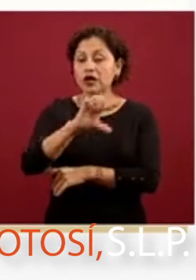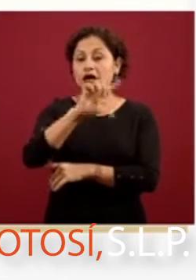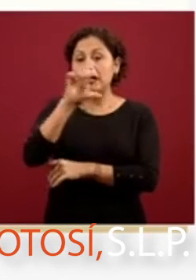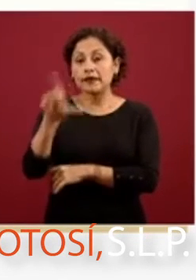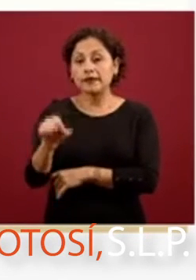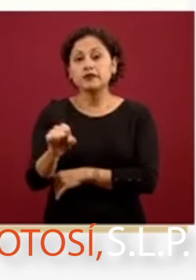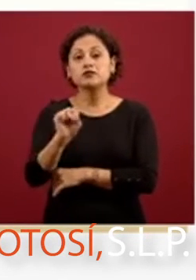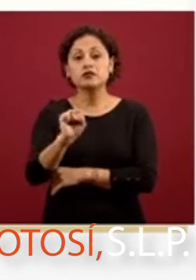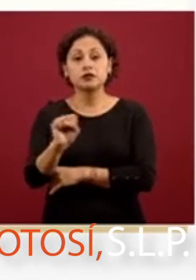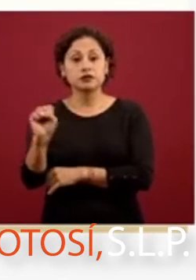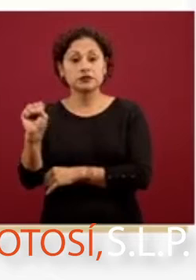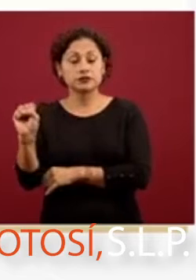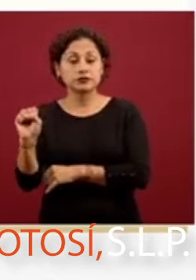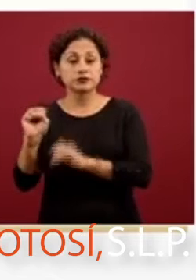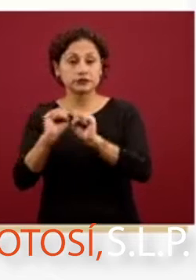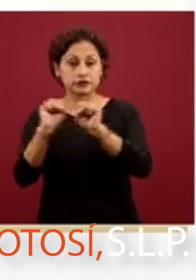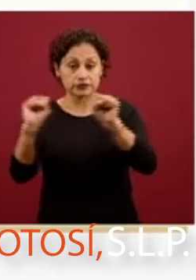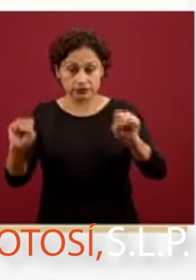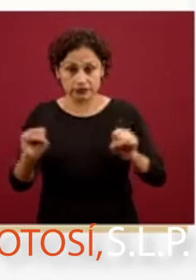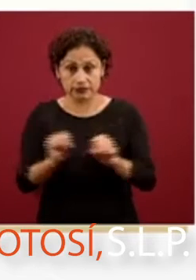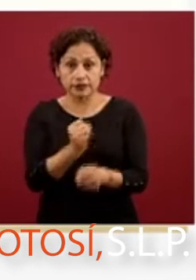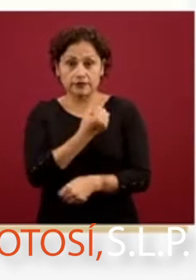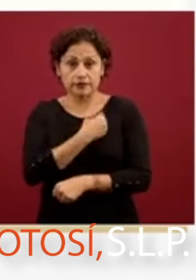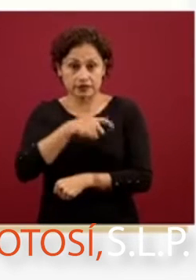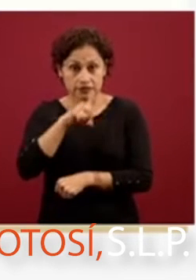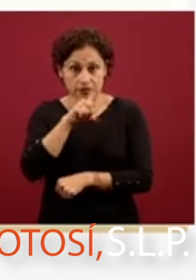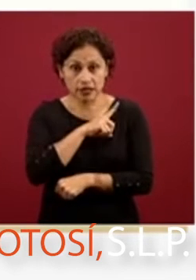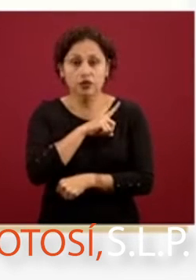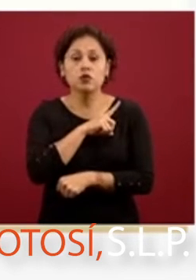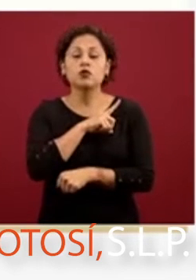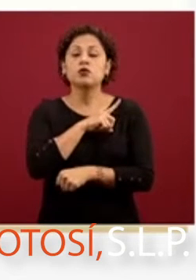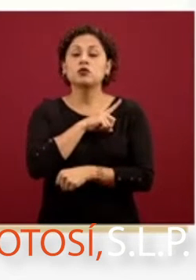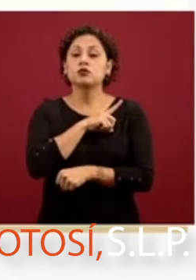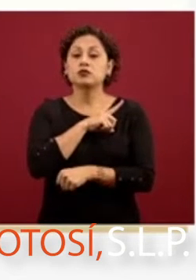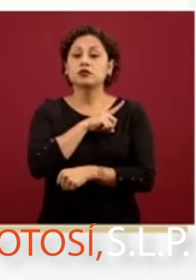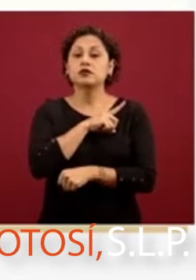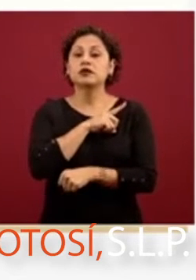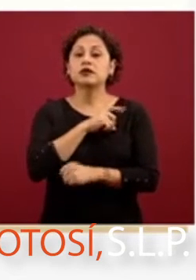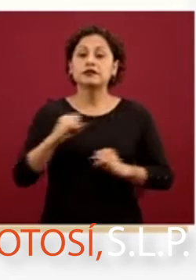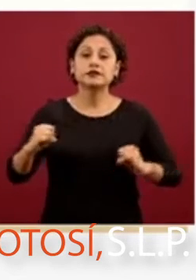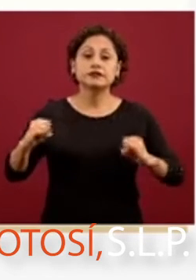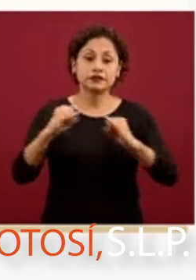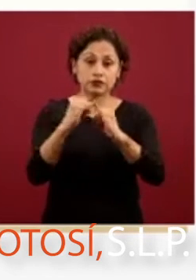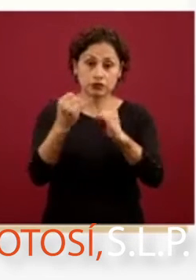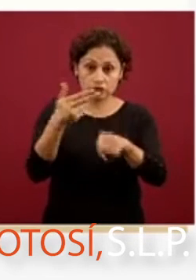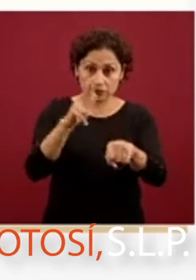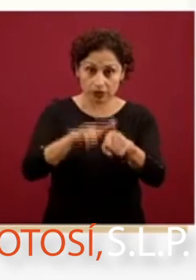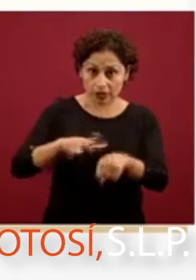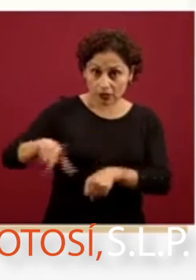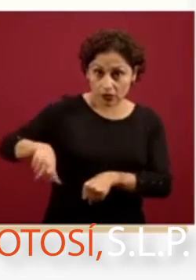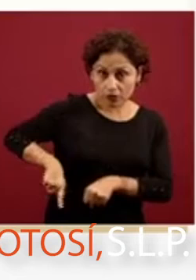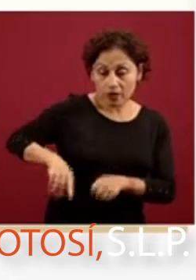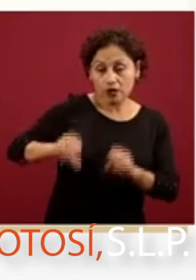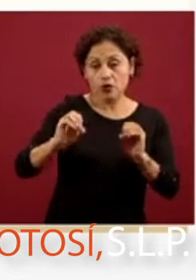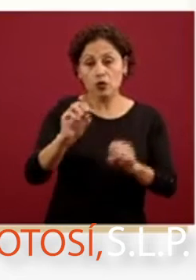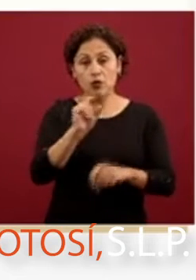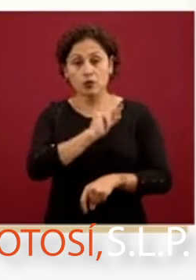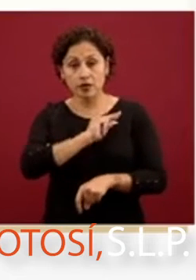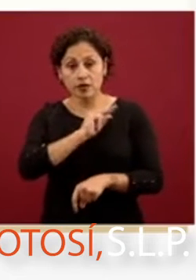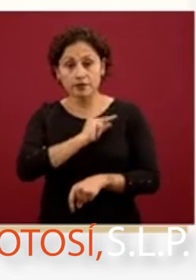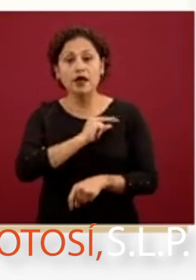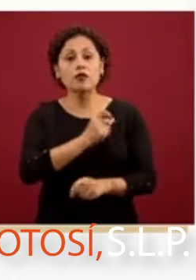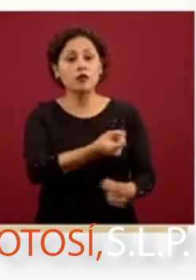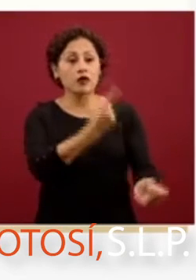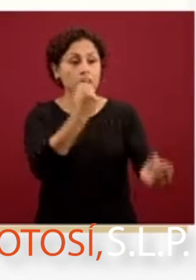sus ámbitos público, social o privado tengamos la capacidad de atender a todas aquellas personas que